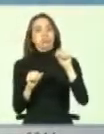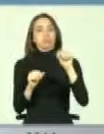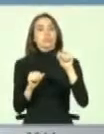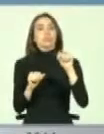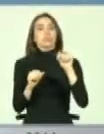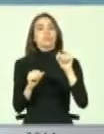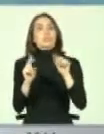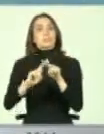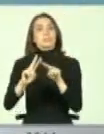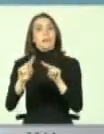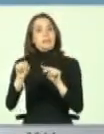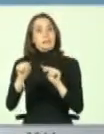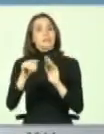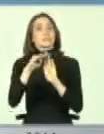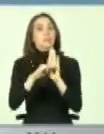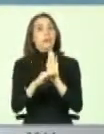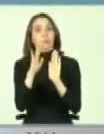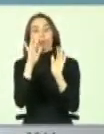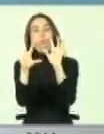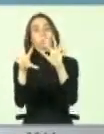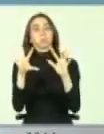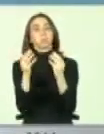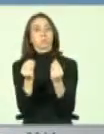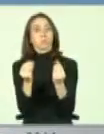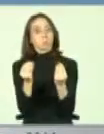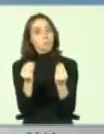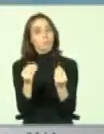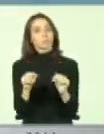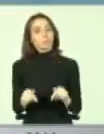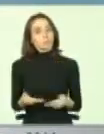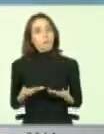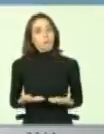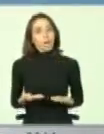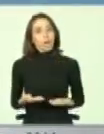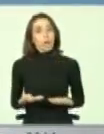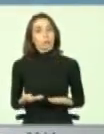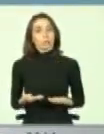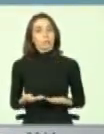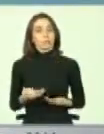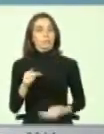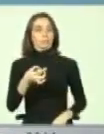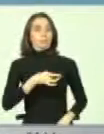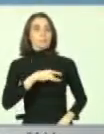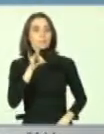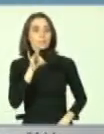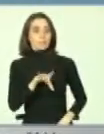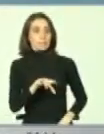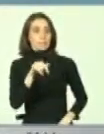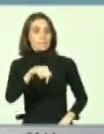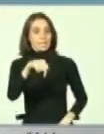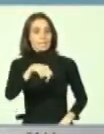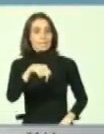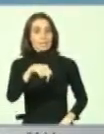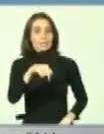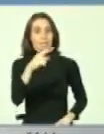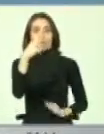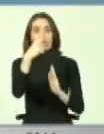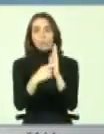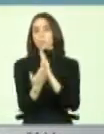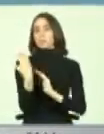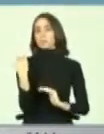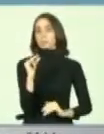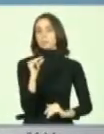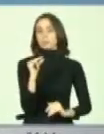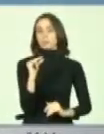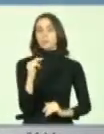todos estos países y es muy notable. Y ahora en este caso en Chile, incluso hace un mes y tanto